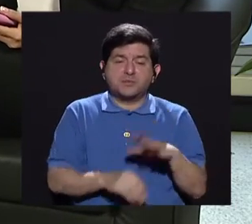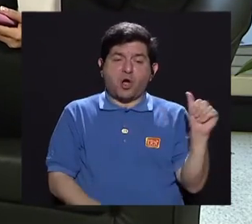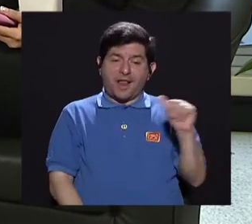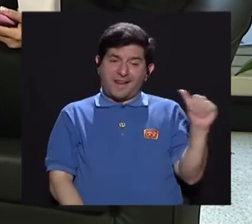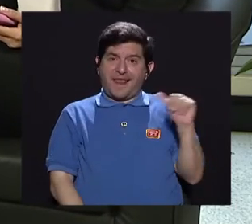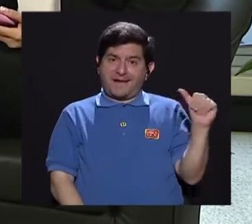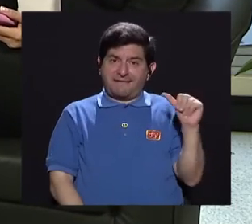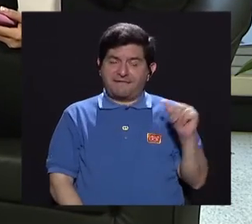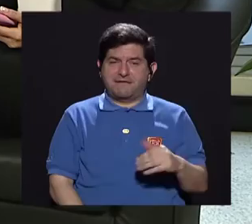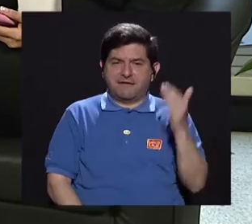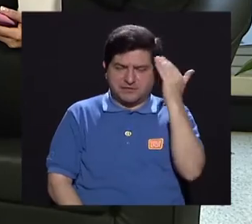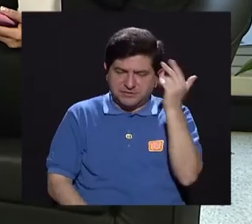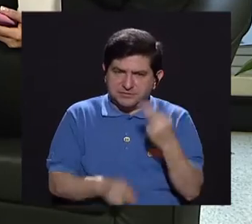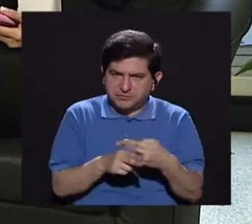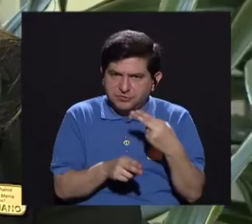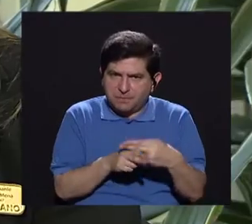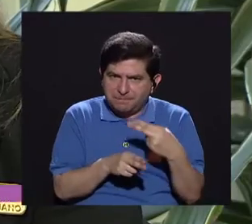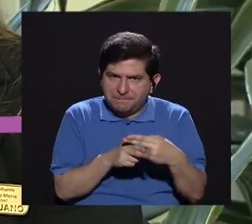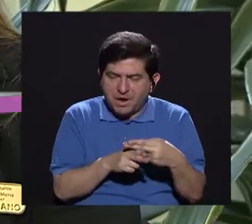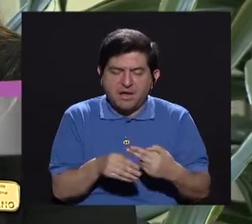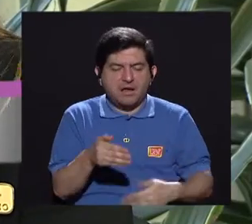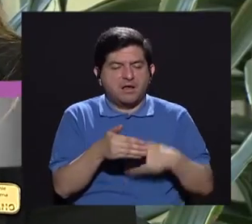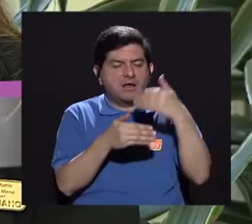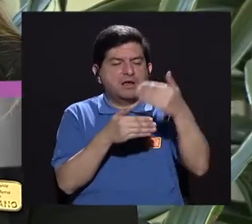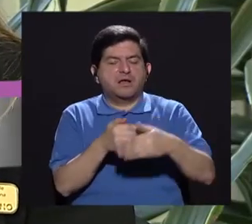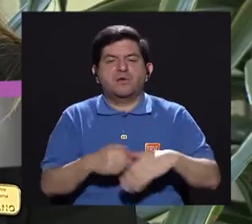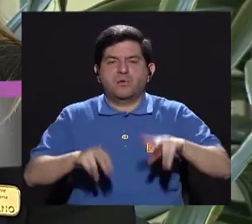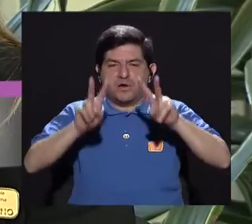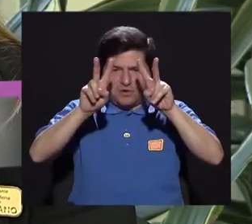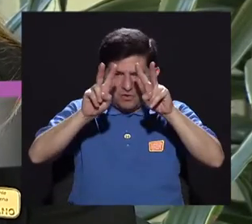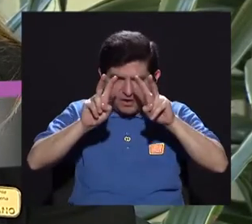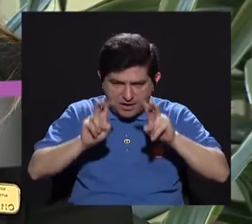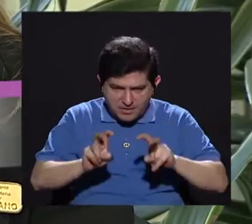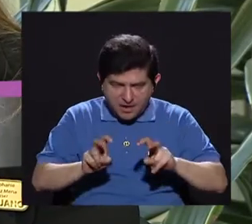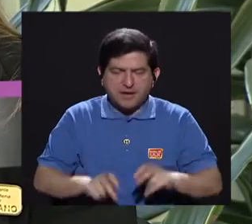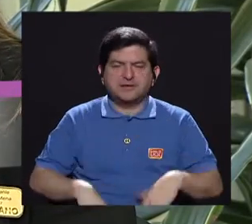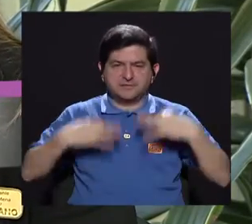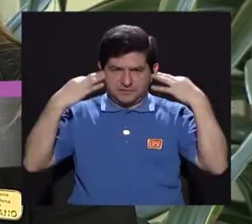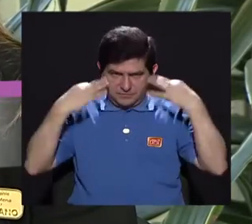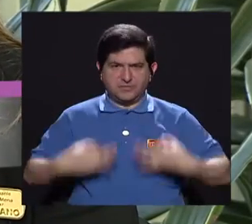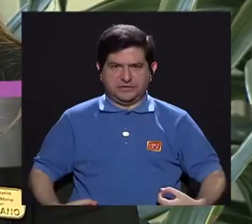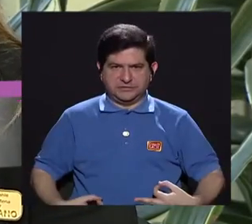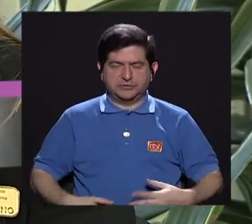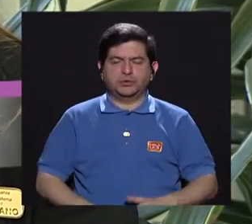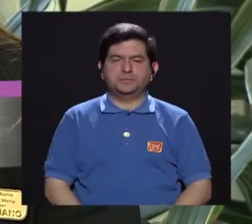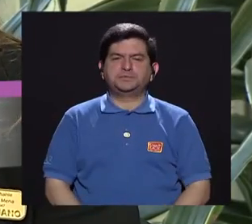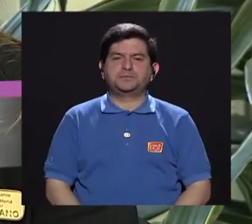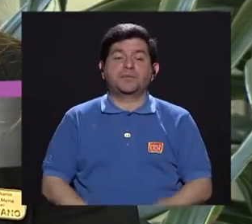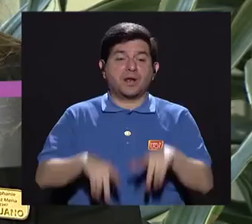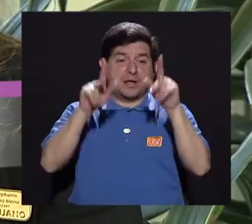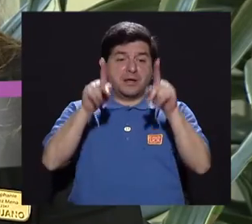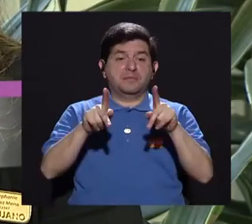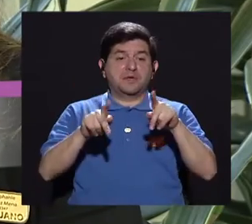alergia, ¿verdad? Saber el nombre y luego pasamos a un examen físico dirigido, ¿verdad? Por lo que el paciente consulta,